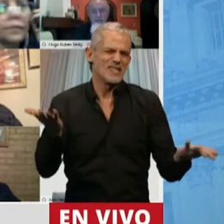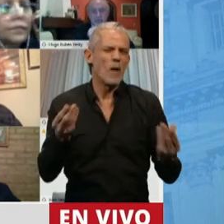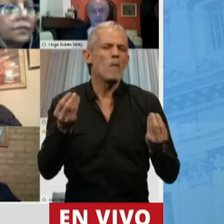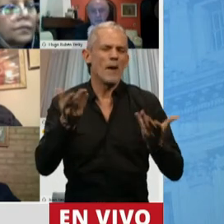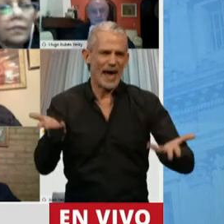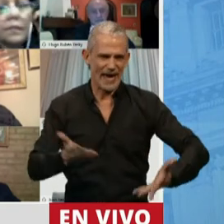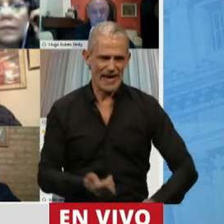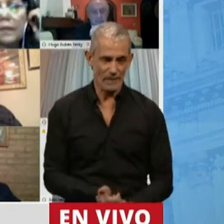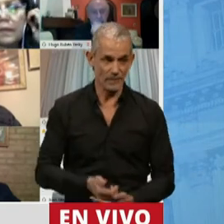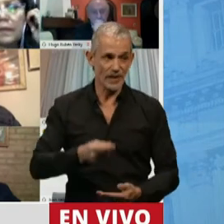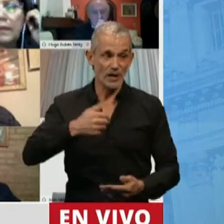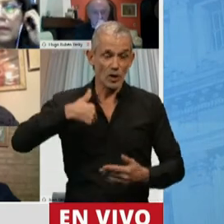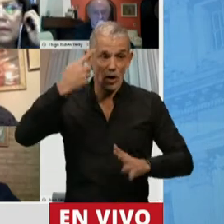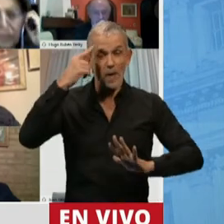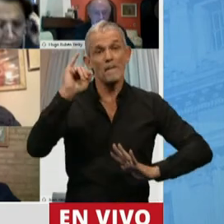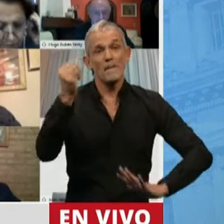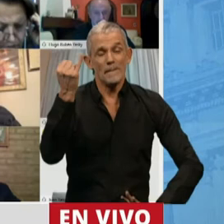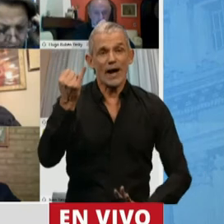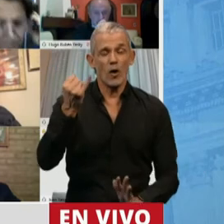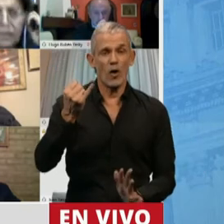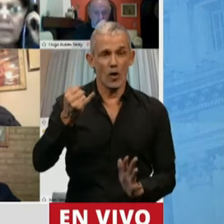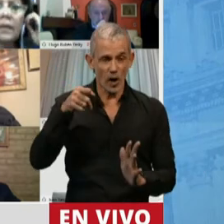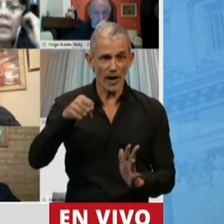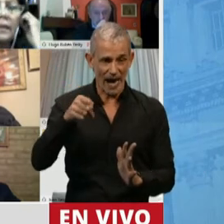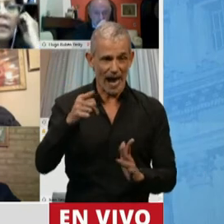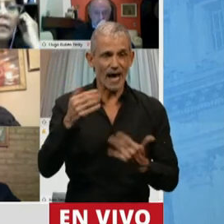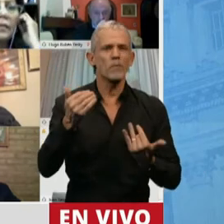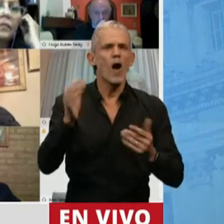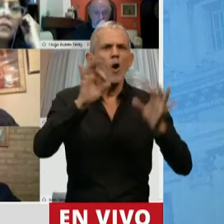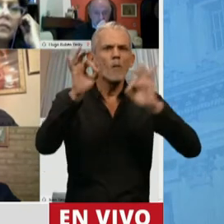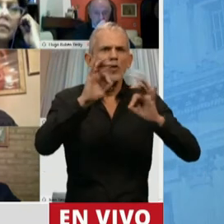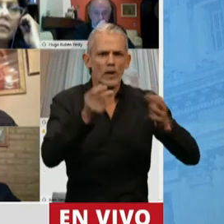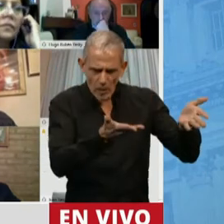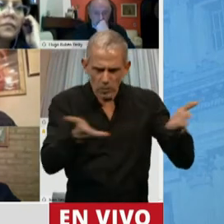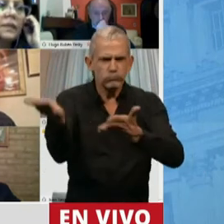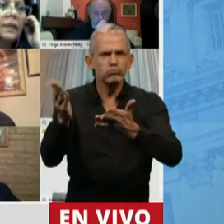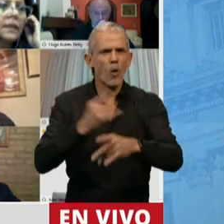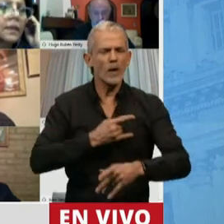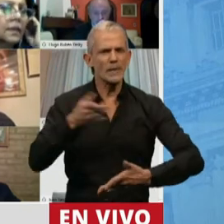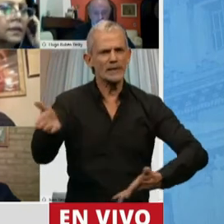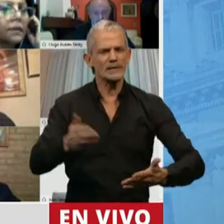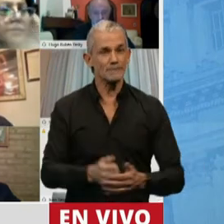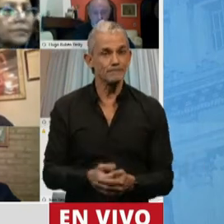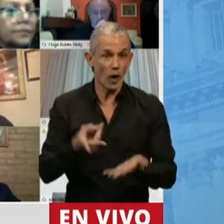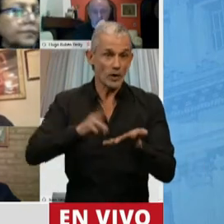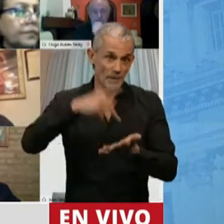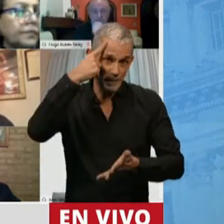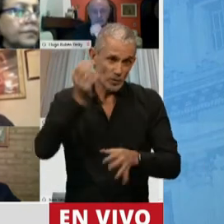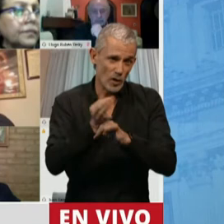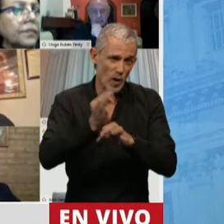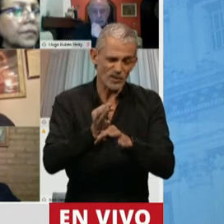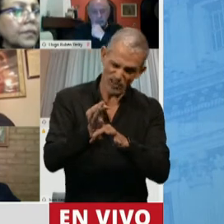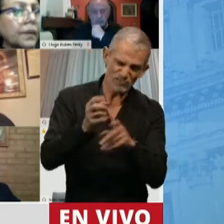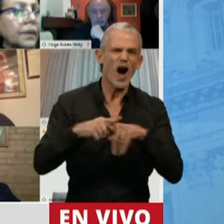¿No hubiese sido mejor crear oportunidades para que accedan? Otra vez se consideró la educación como un